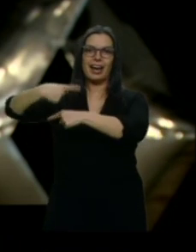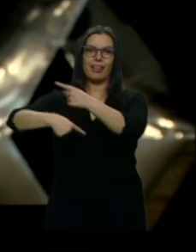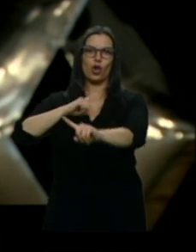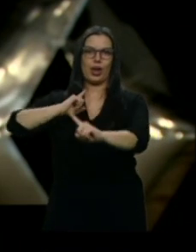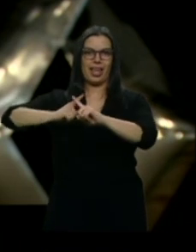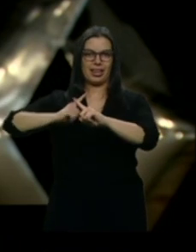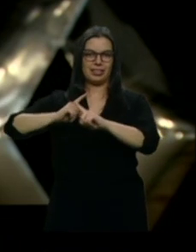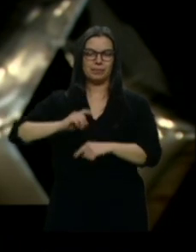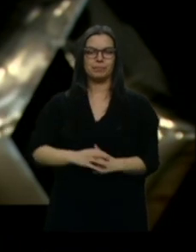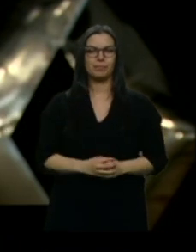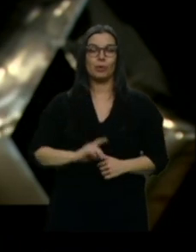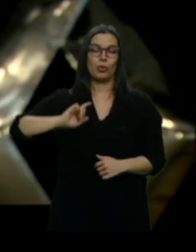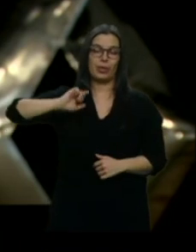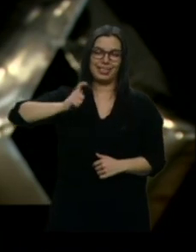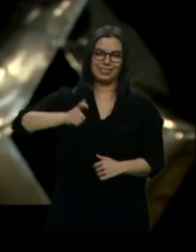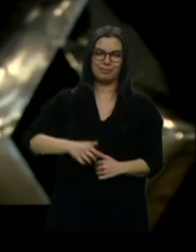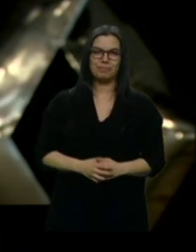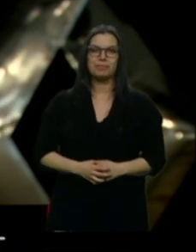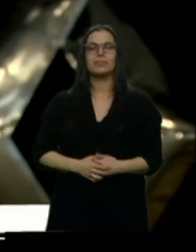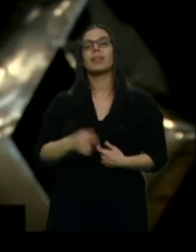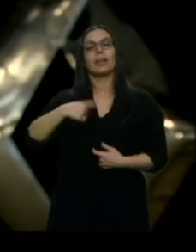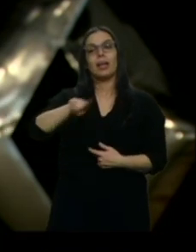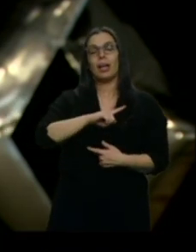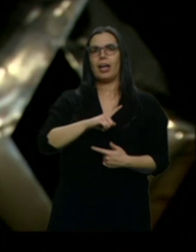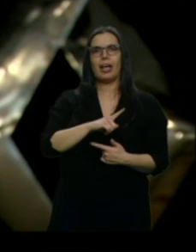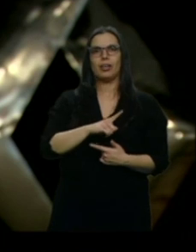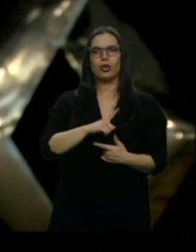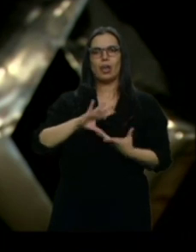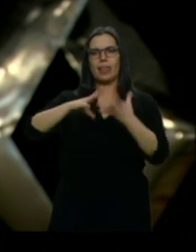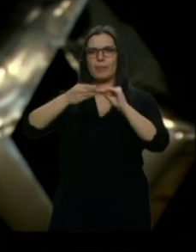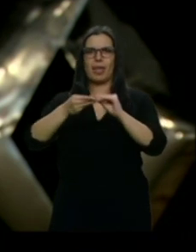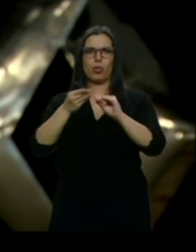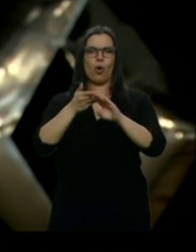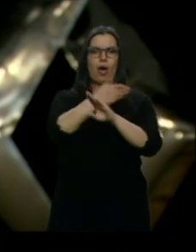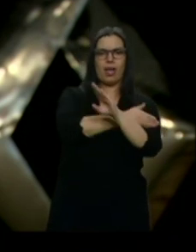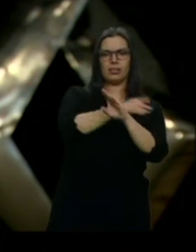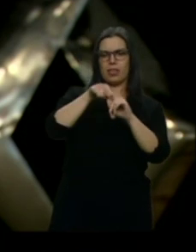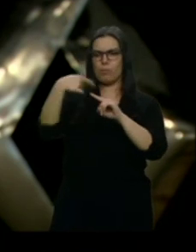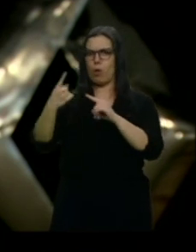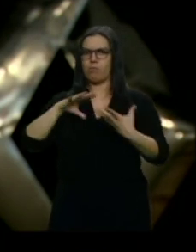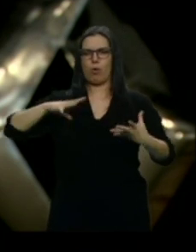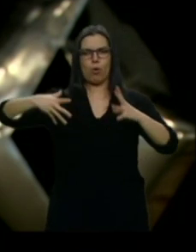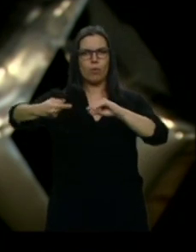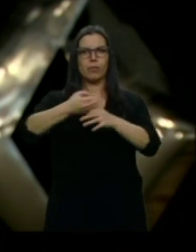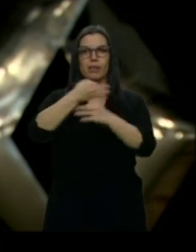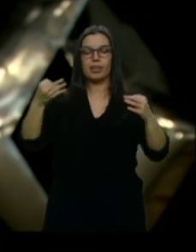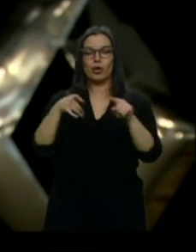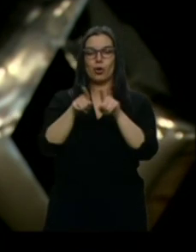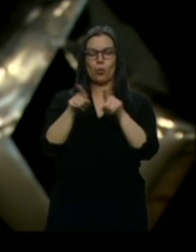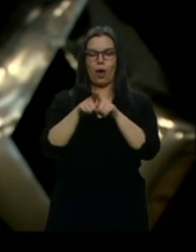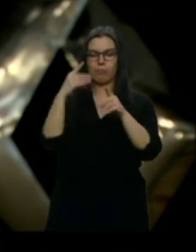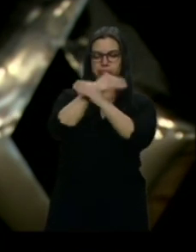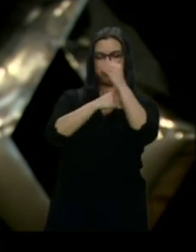que ha sabido adaptarse tanto a los que vienen por detrás como a los que vienen por delante y que por tanto esas contradicciones son lo que llena su vida,